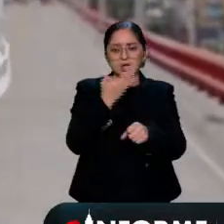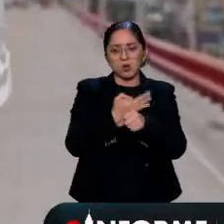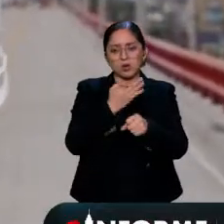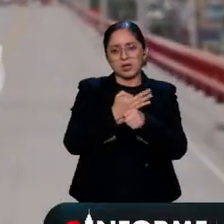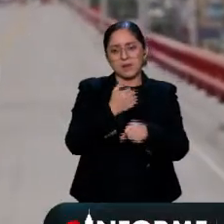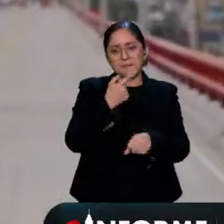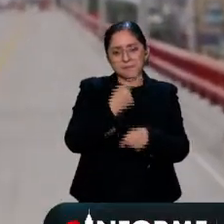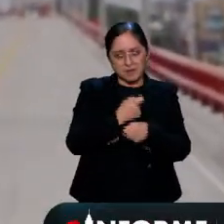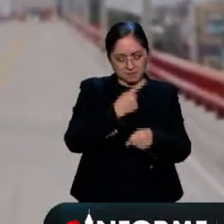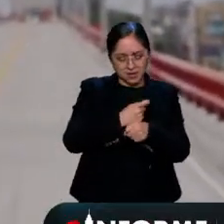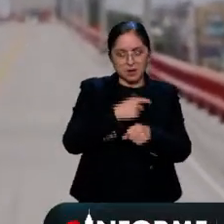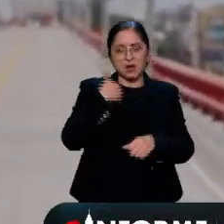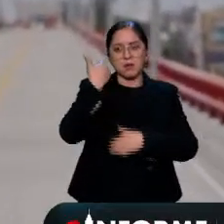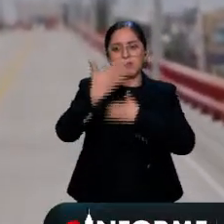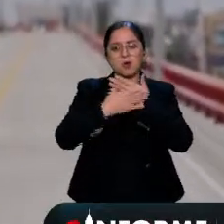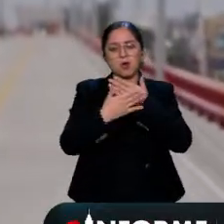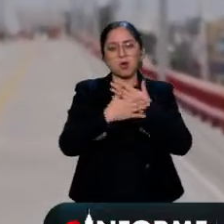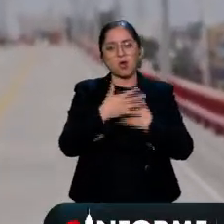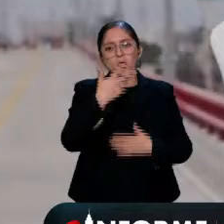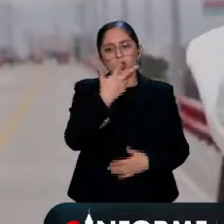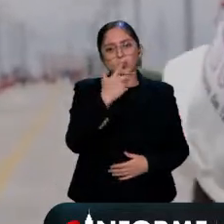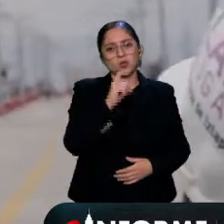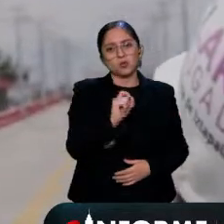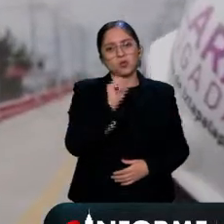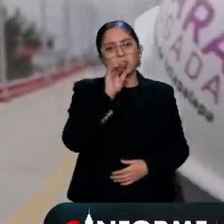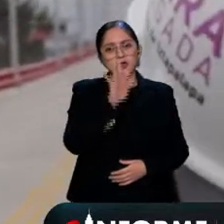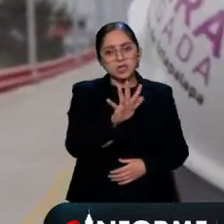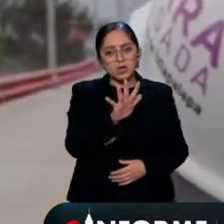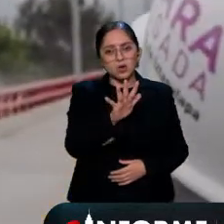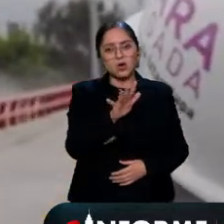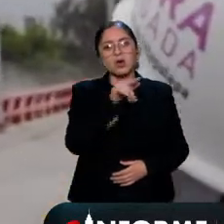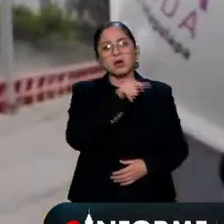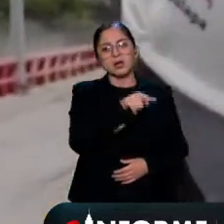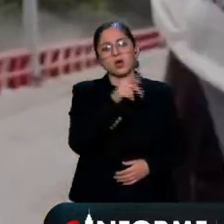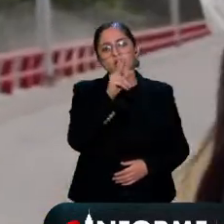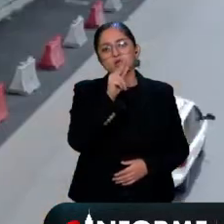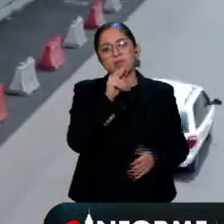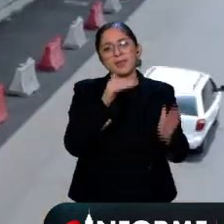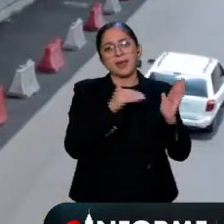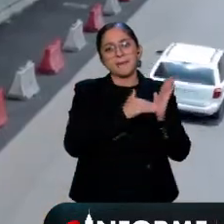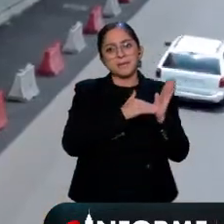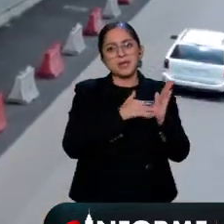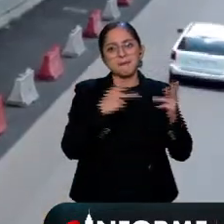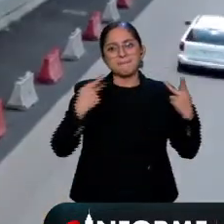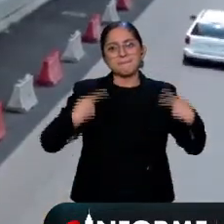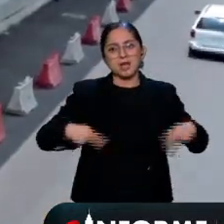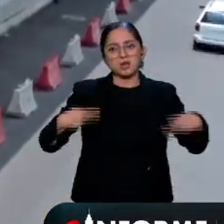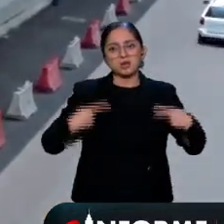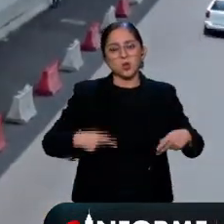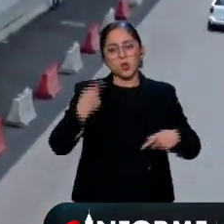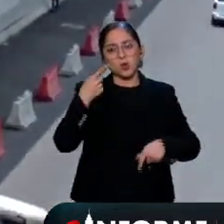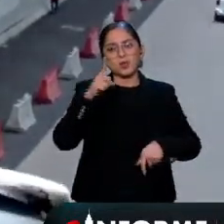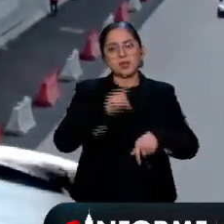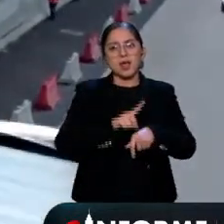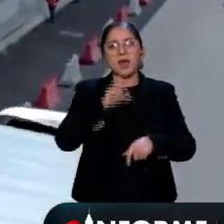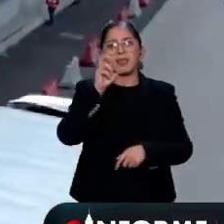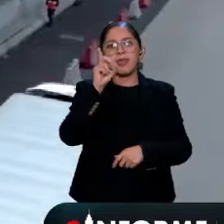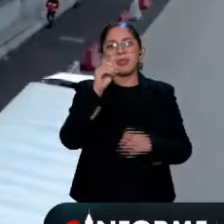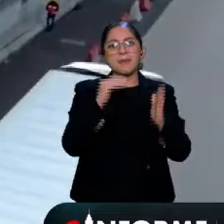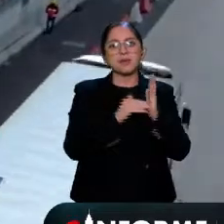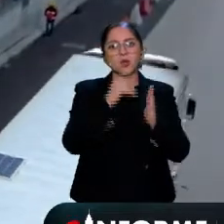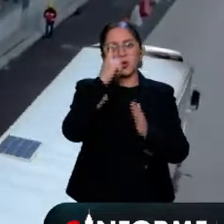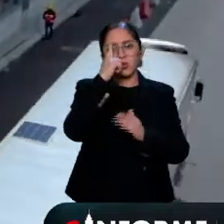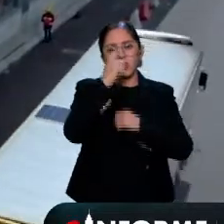hasta 8.5 y vamos a ver en inicio 80 mil usuarios al día hasta 30 millones al año